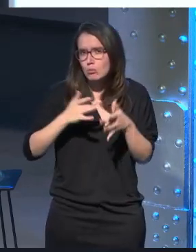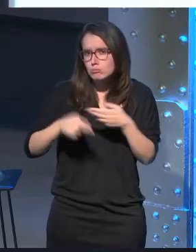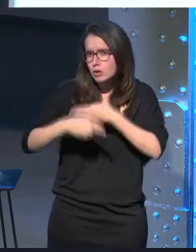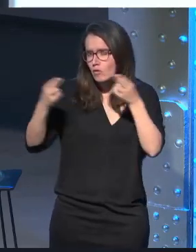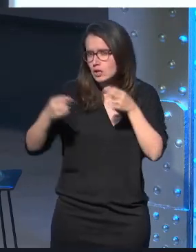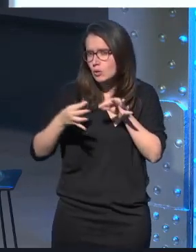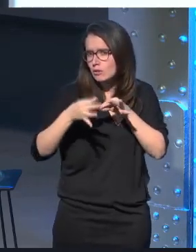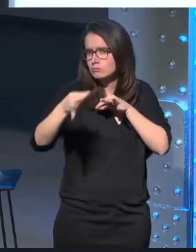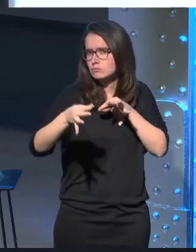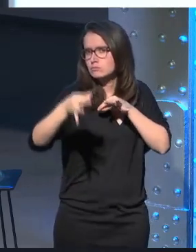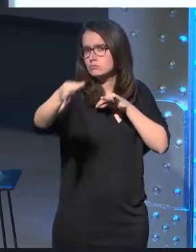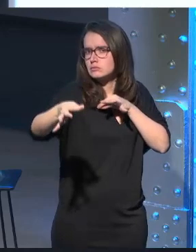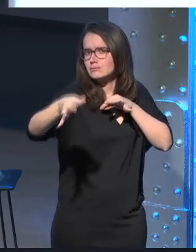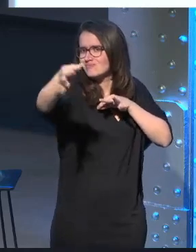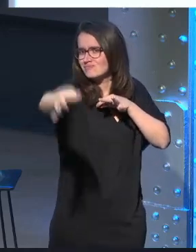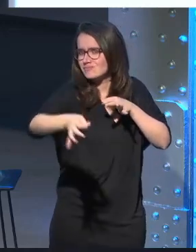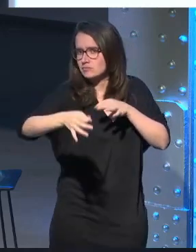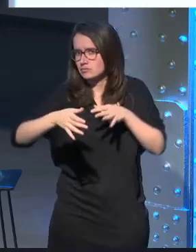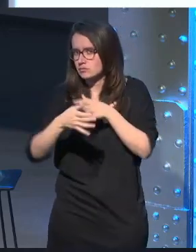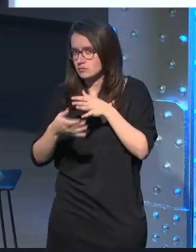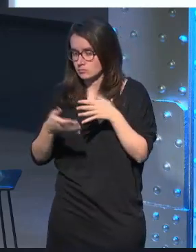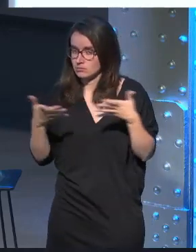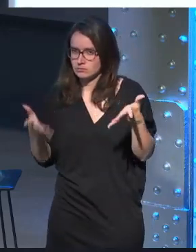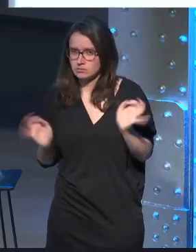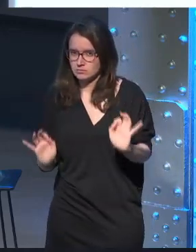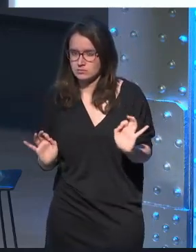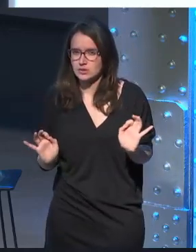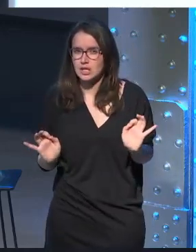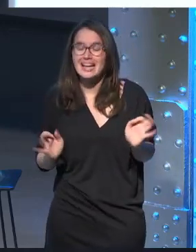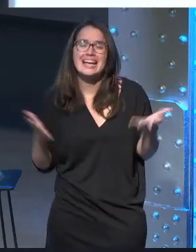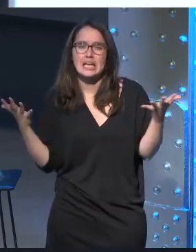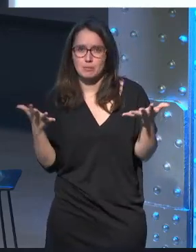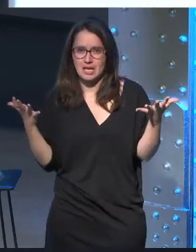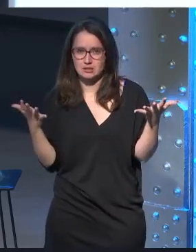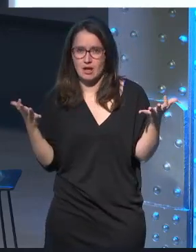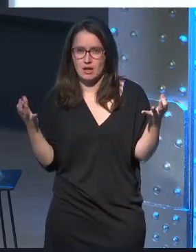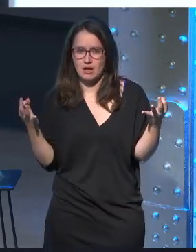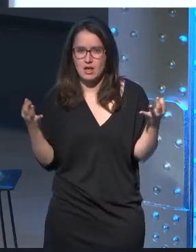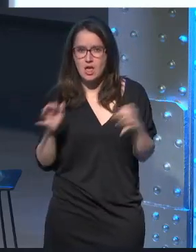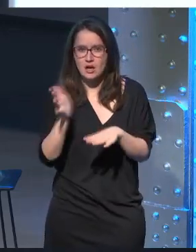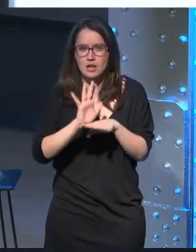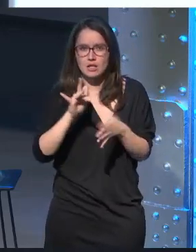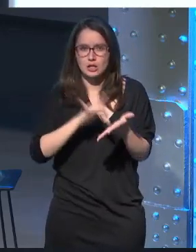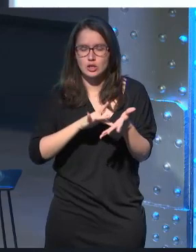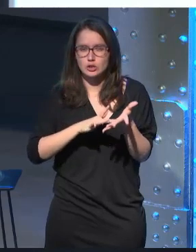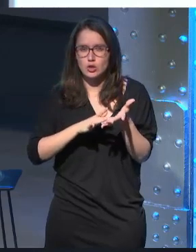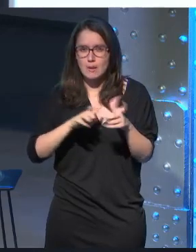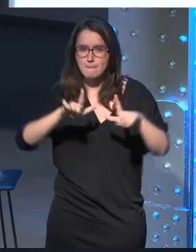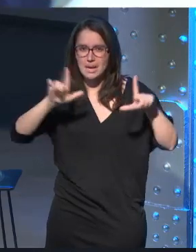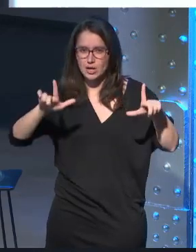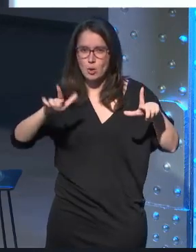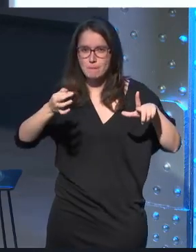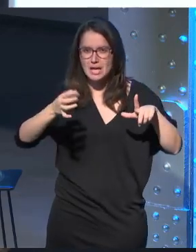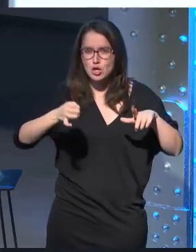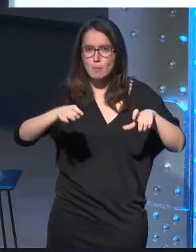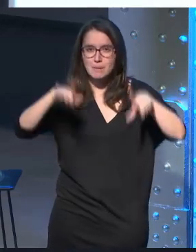¿vale? la distancia social y luego la distancia la distancia pública como tal ¿qué sucede? en cine teníamos los tamaños de los planos plano medio